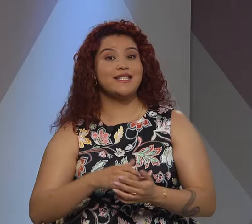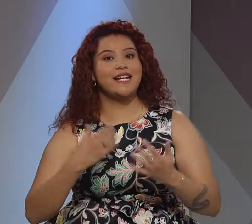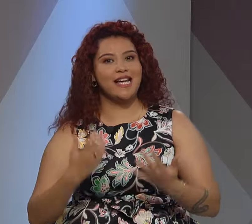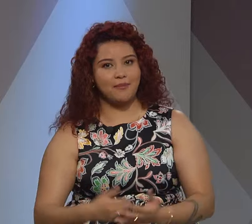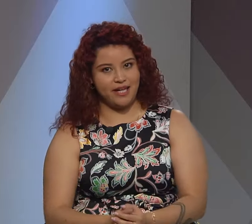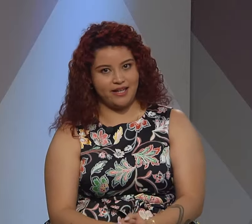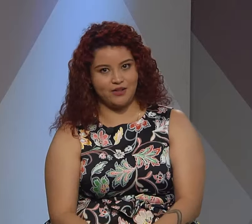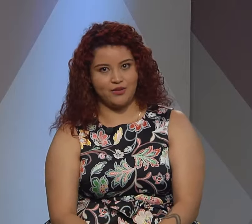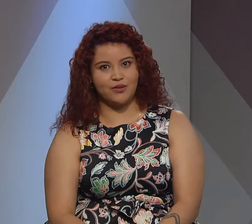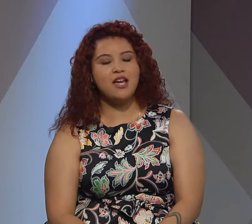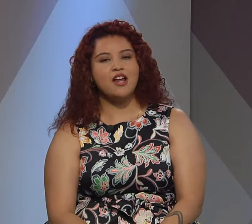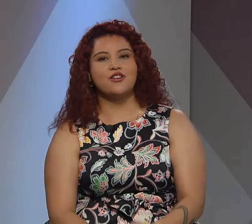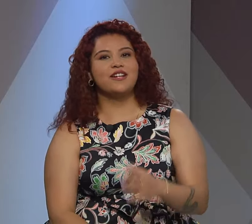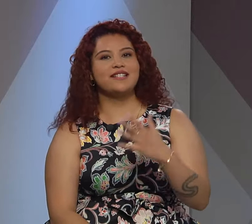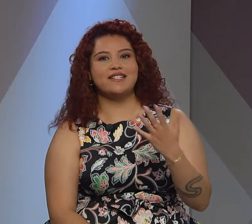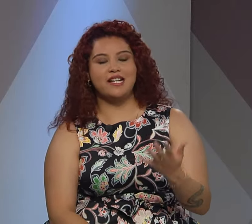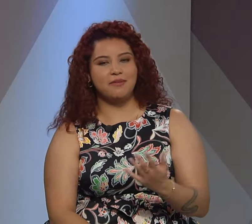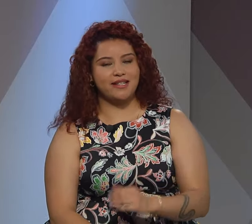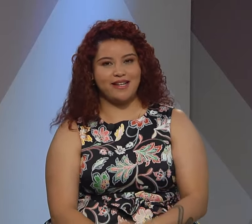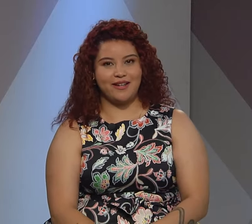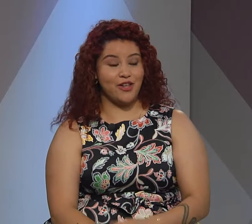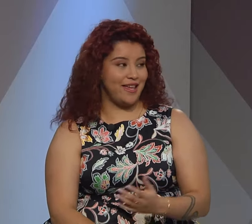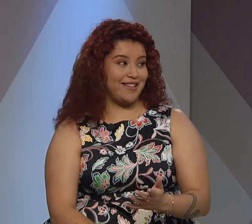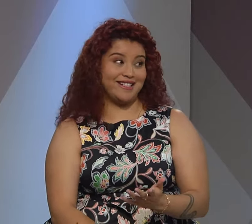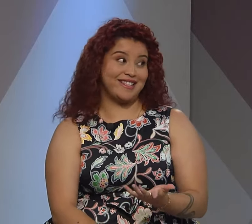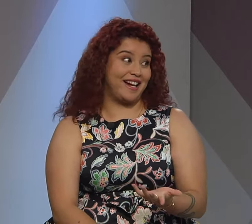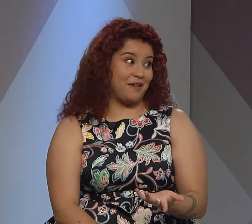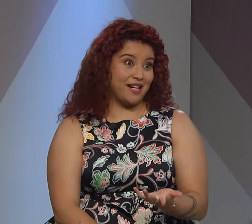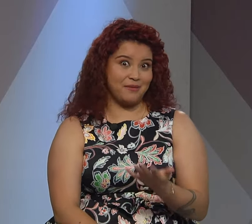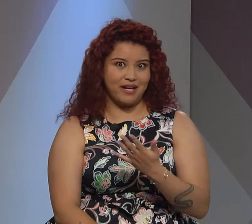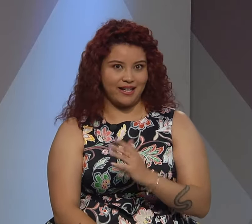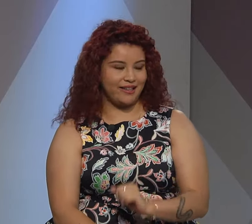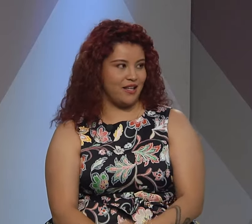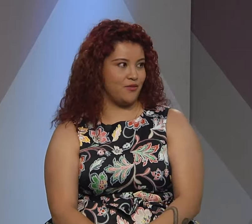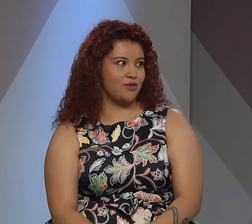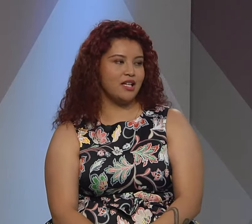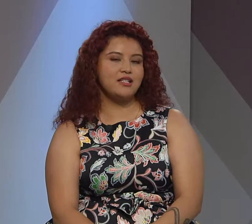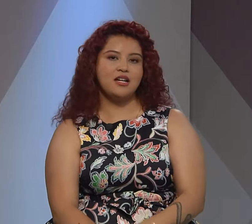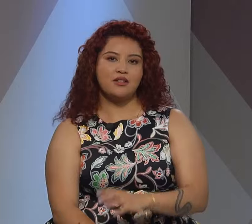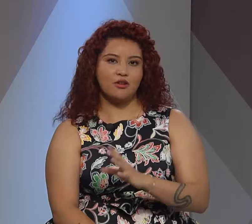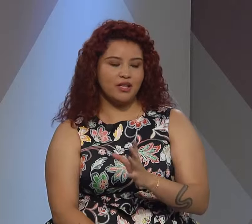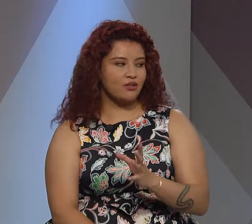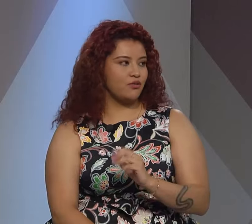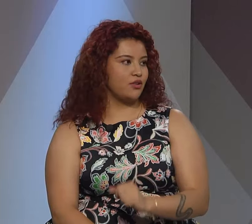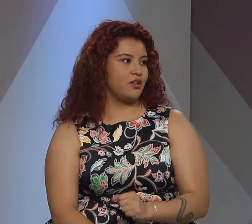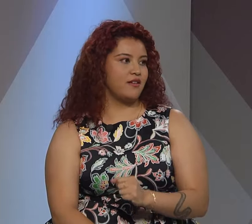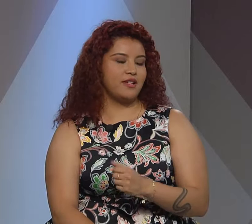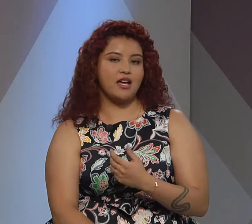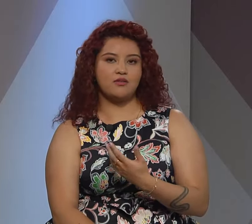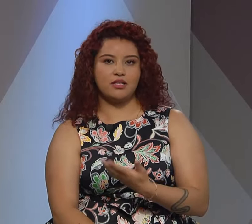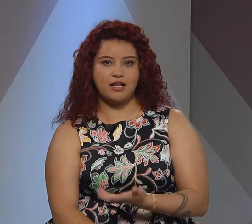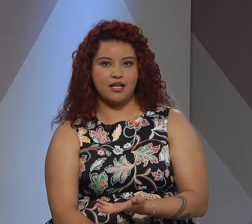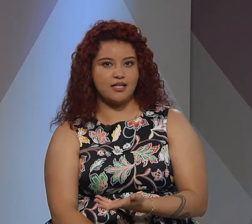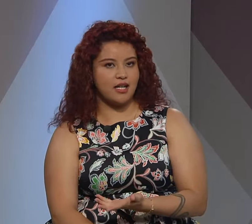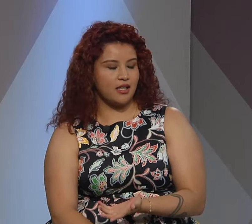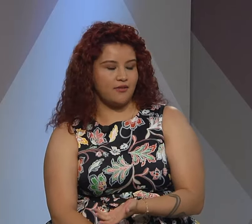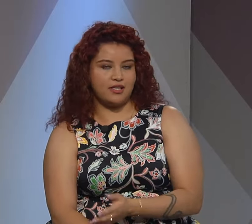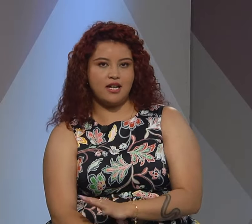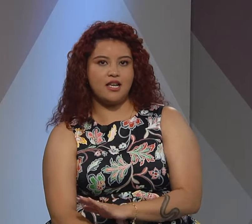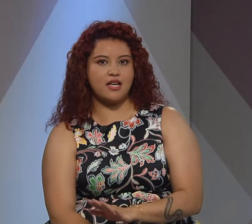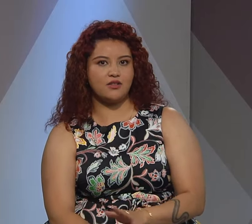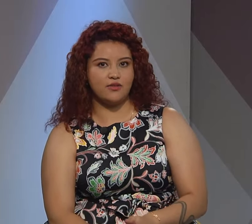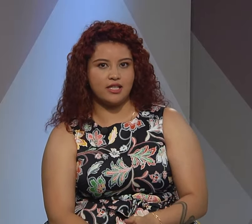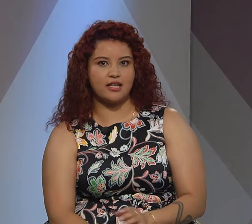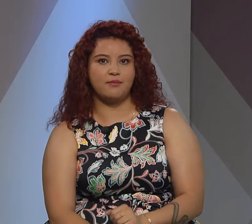hacer hincapié en eso ¿no? no necesariamente hoy día tienes que grabarte para que te difundan tomando tu fotografía y una inteligencia